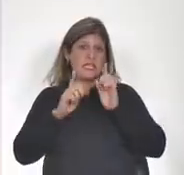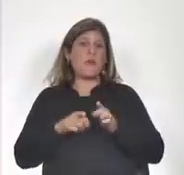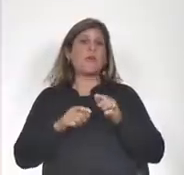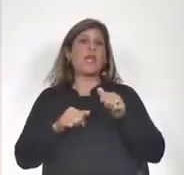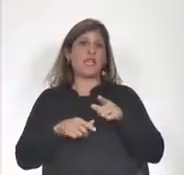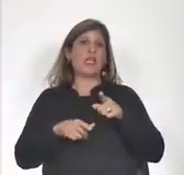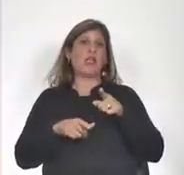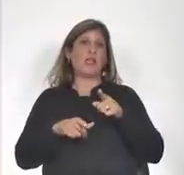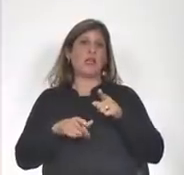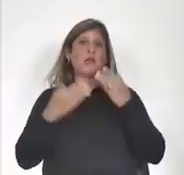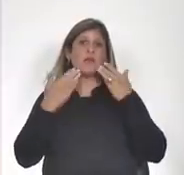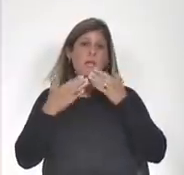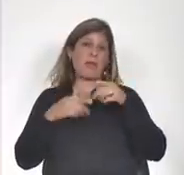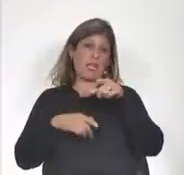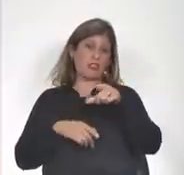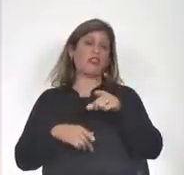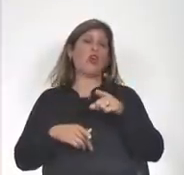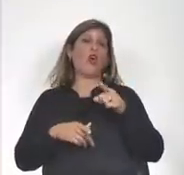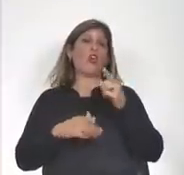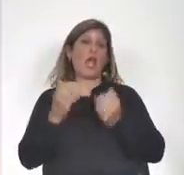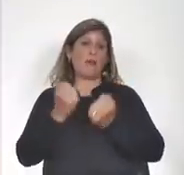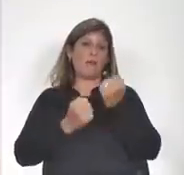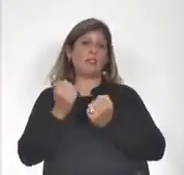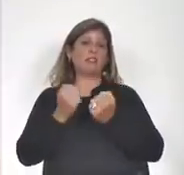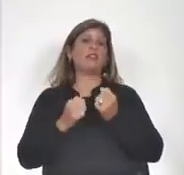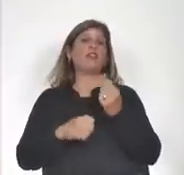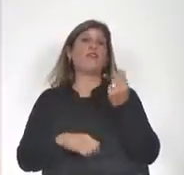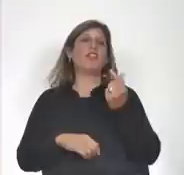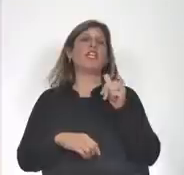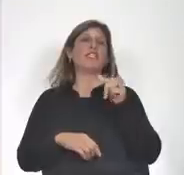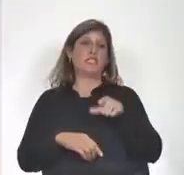Finanzas, al economista Isaac Alfie.